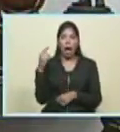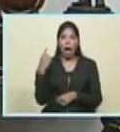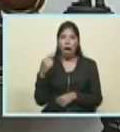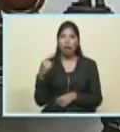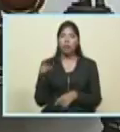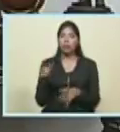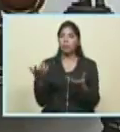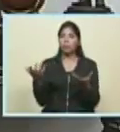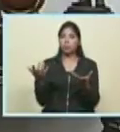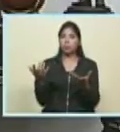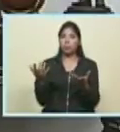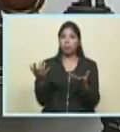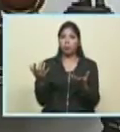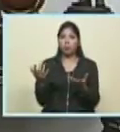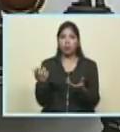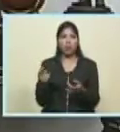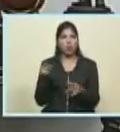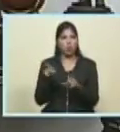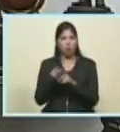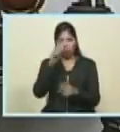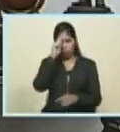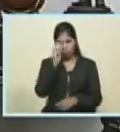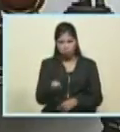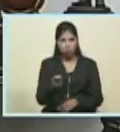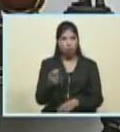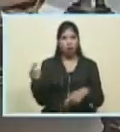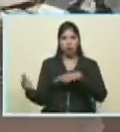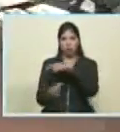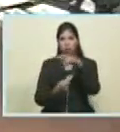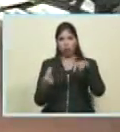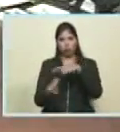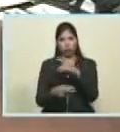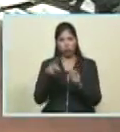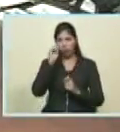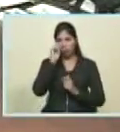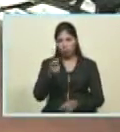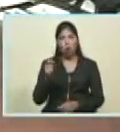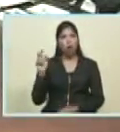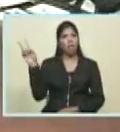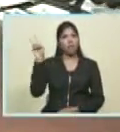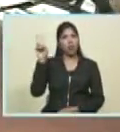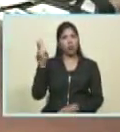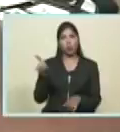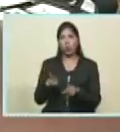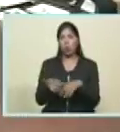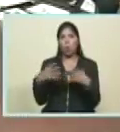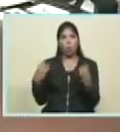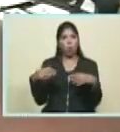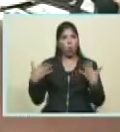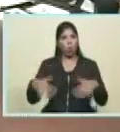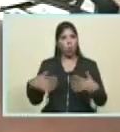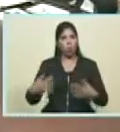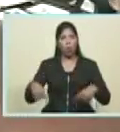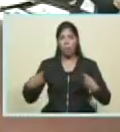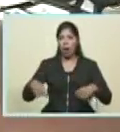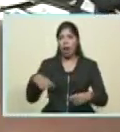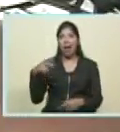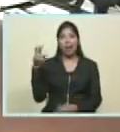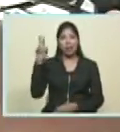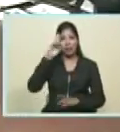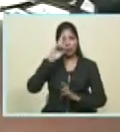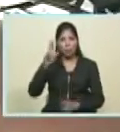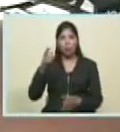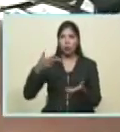el mundo por la revolución bolivariana, por Venezuela. Una ola de respeto, admiración,